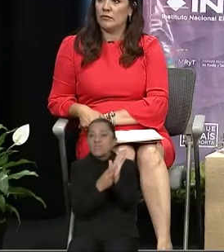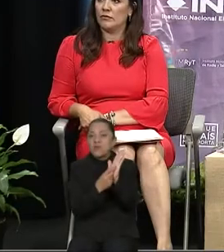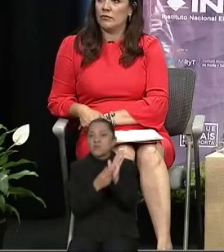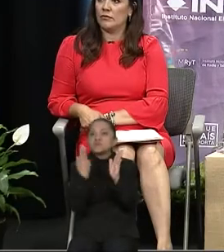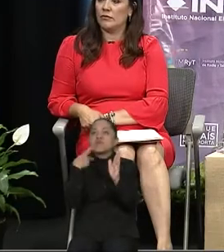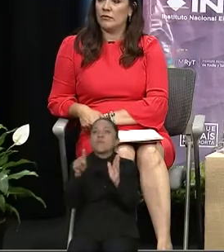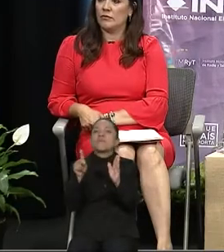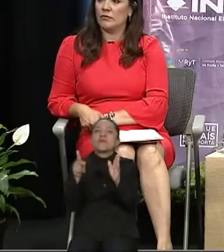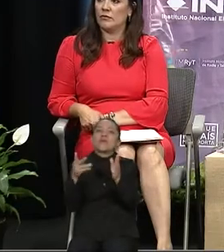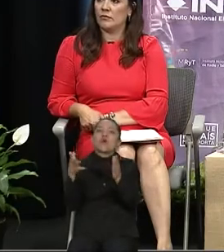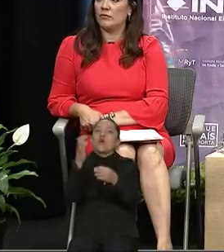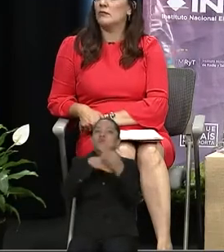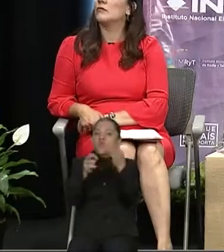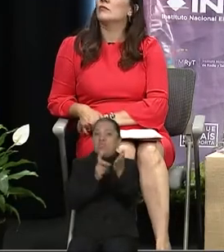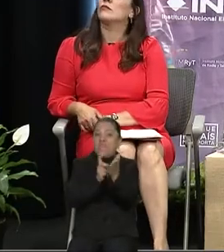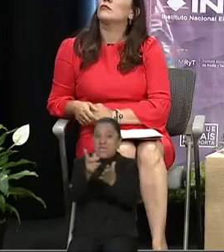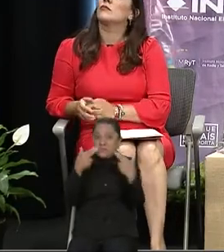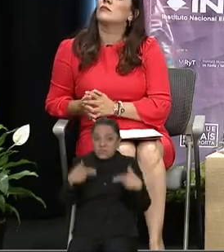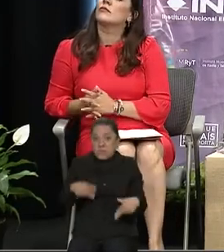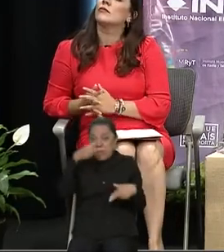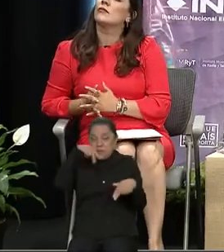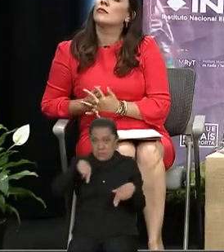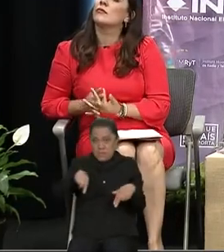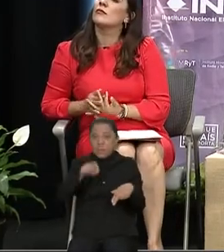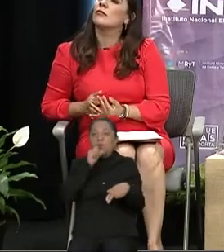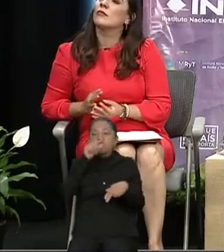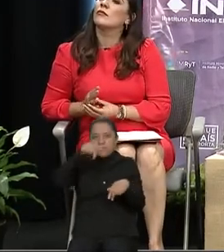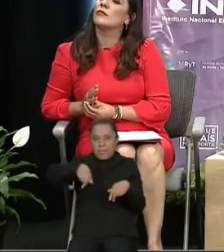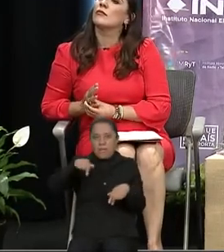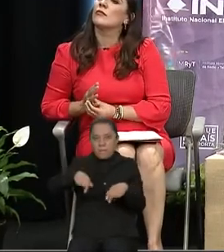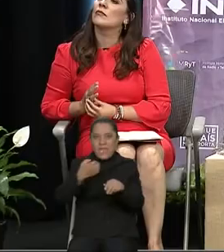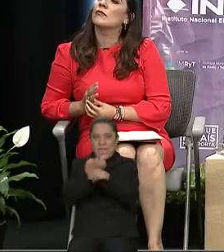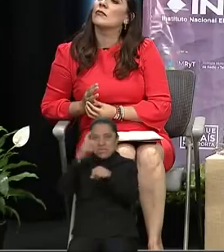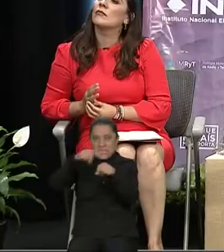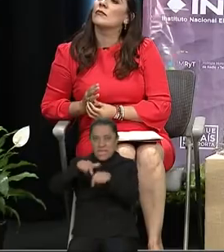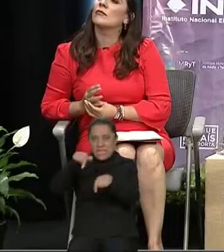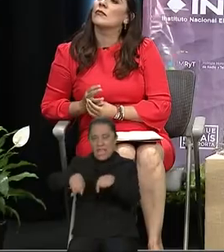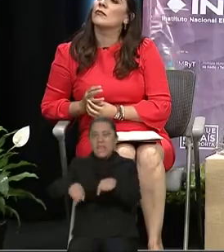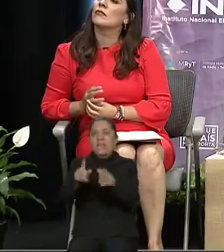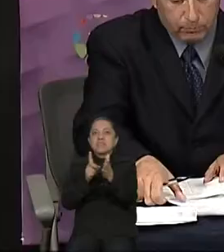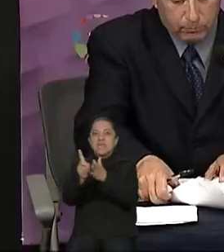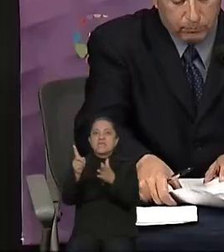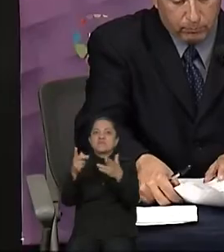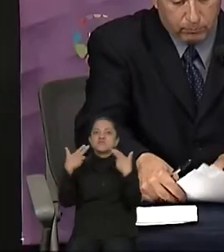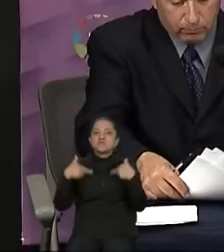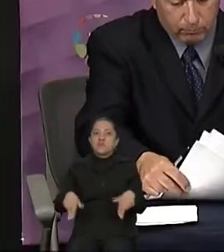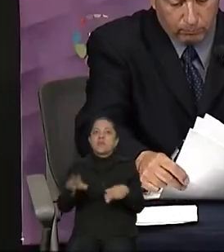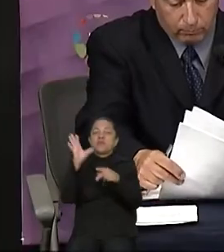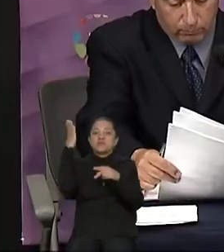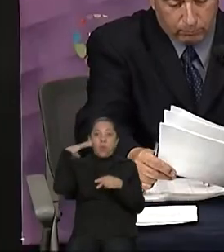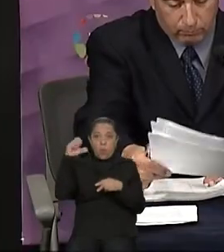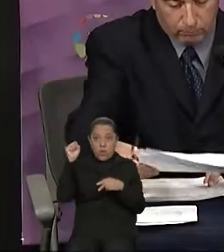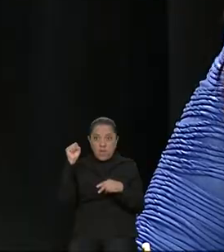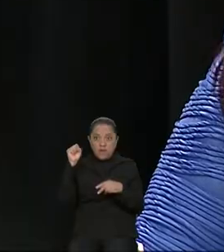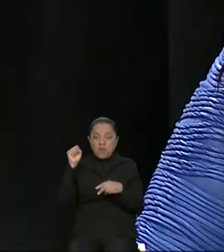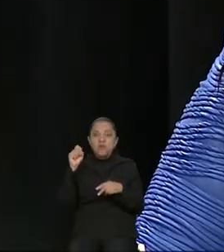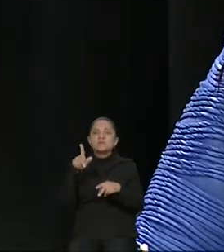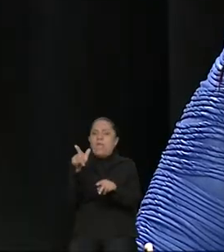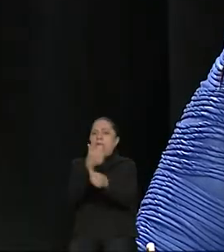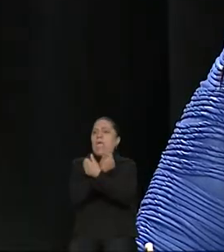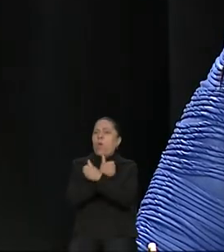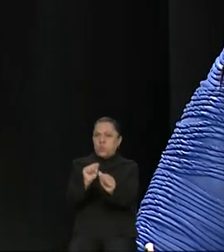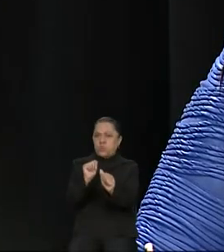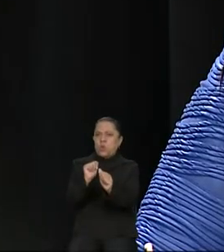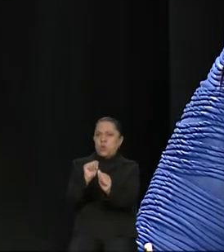en México, incluyendo a la Comisión Estatal de Derechos Humanos de Morelos, gozan de autonomía constitucional